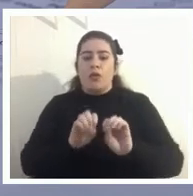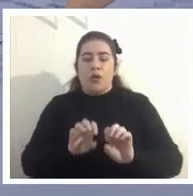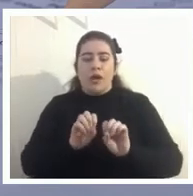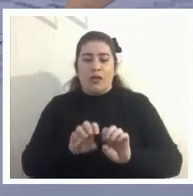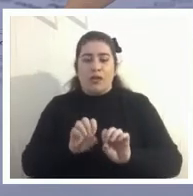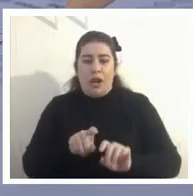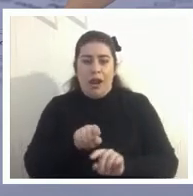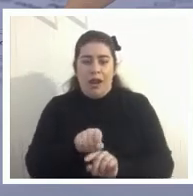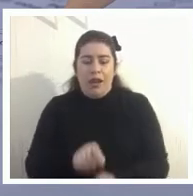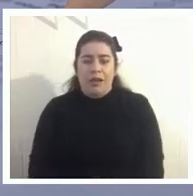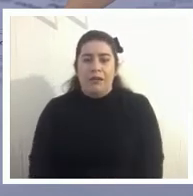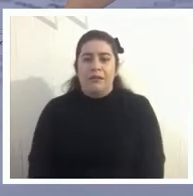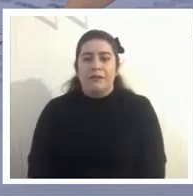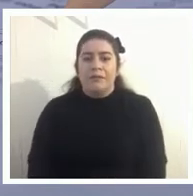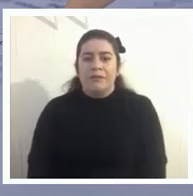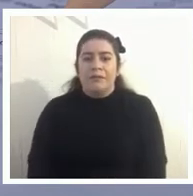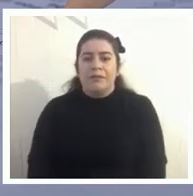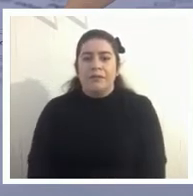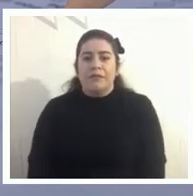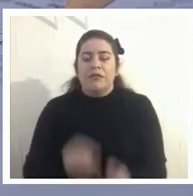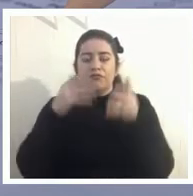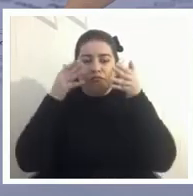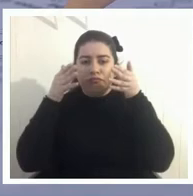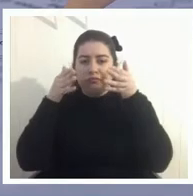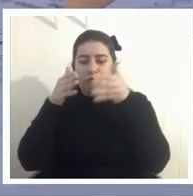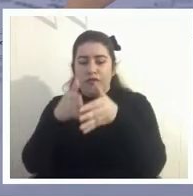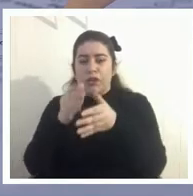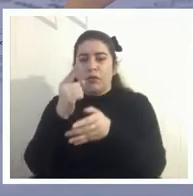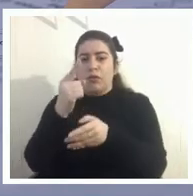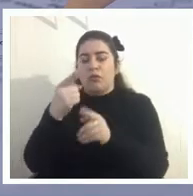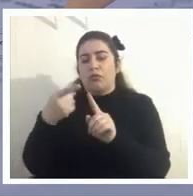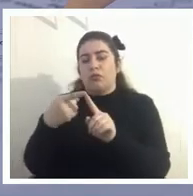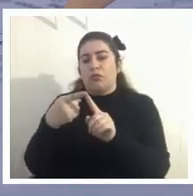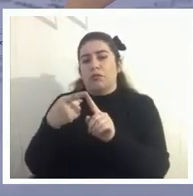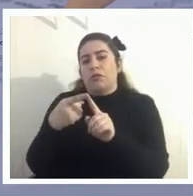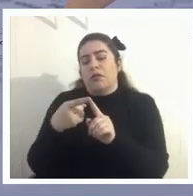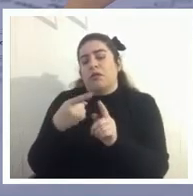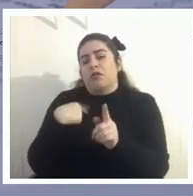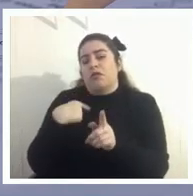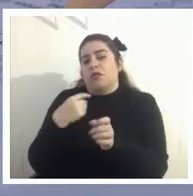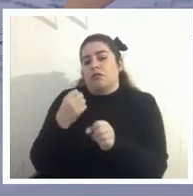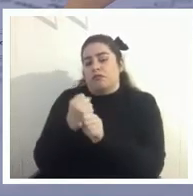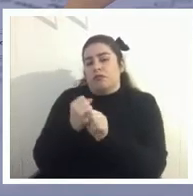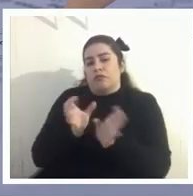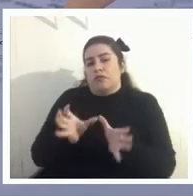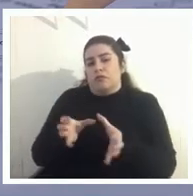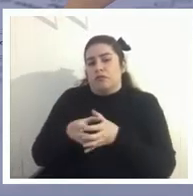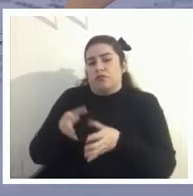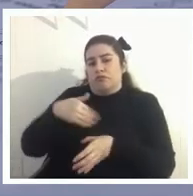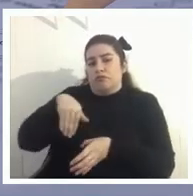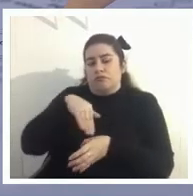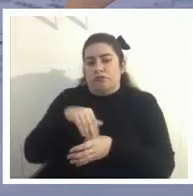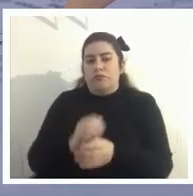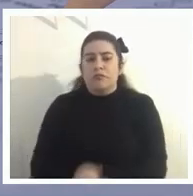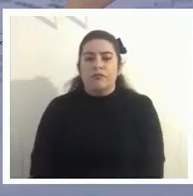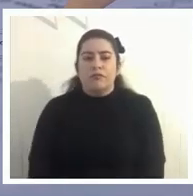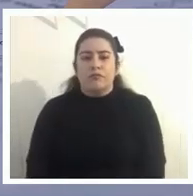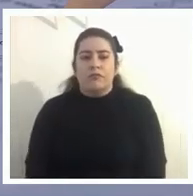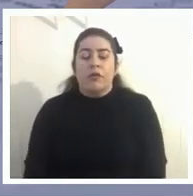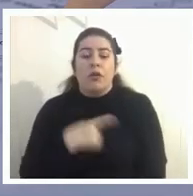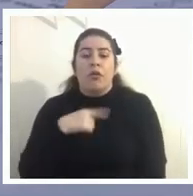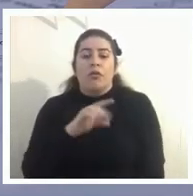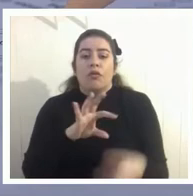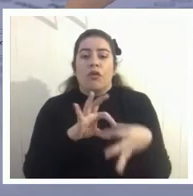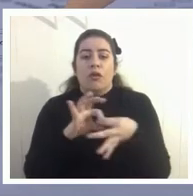voy a enfocarme en un aspecto de esto que trabajé junto a mis colectores una de las razones que